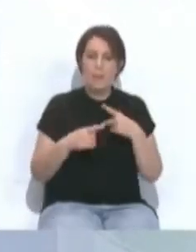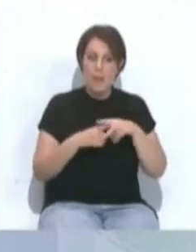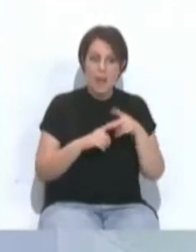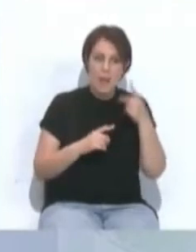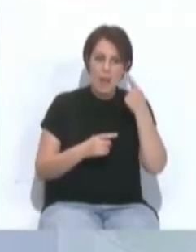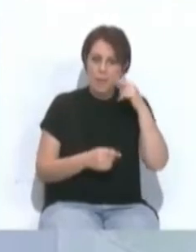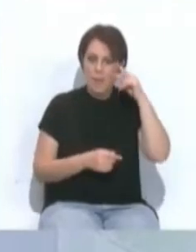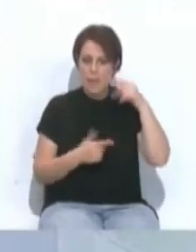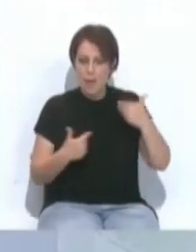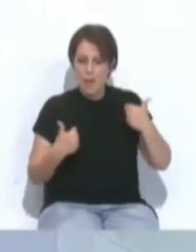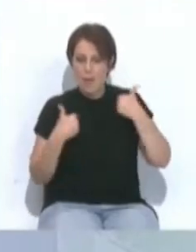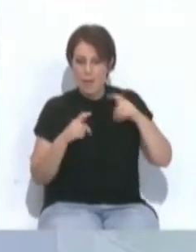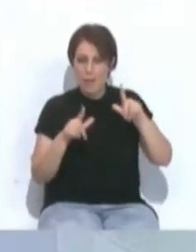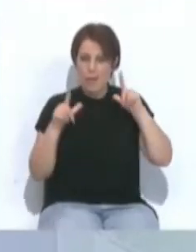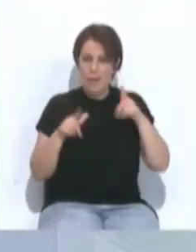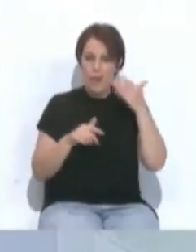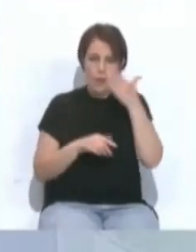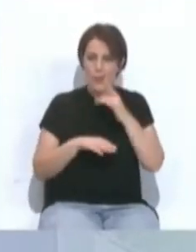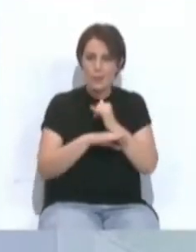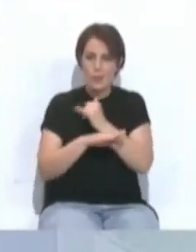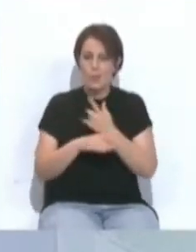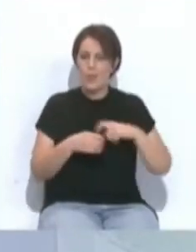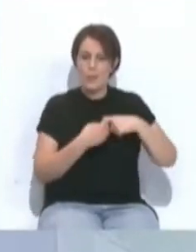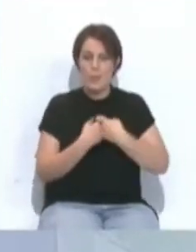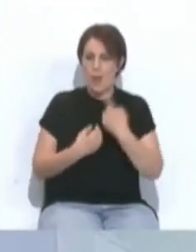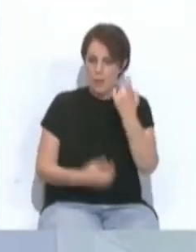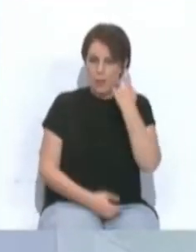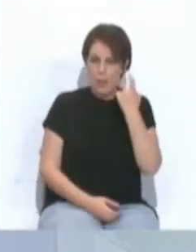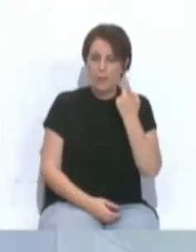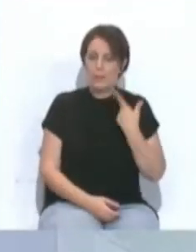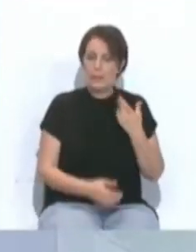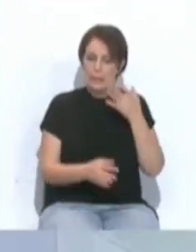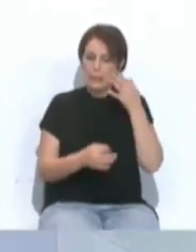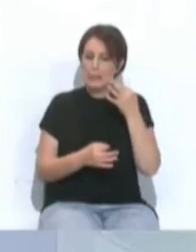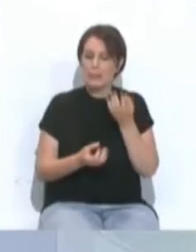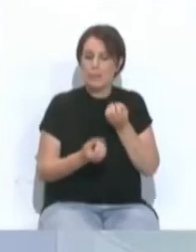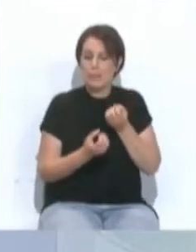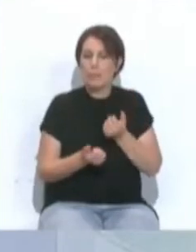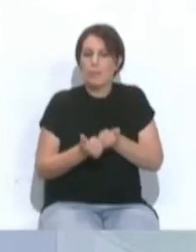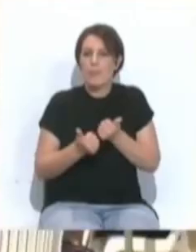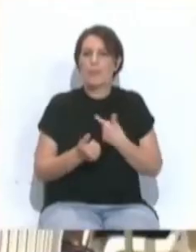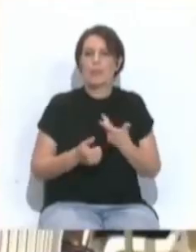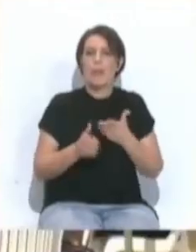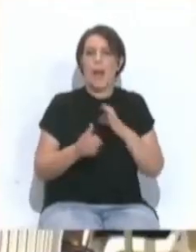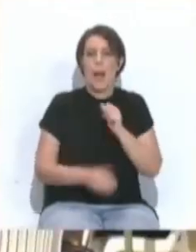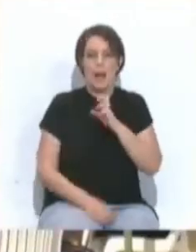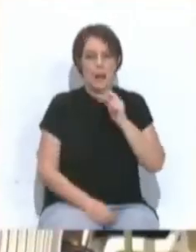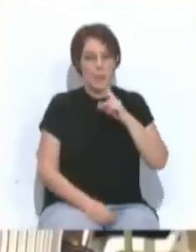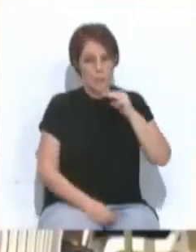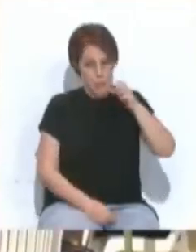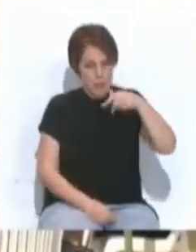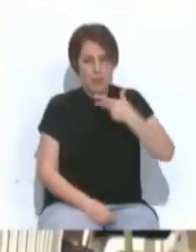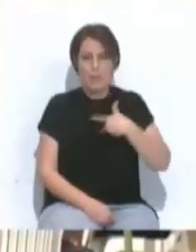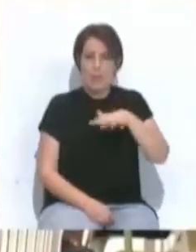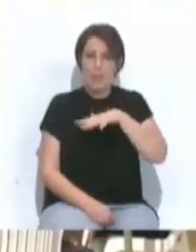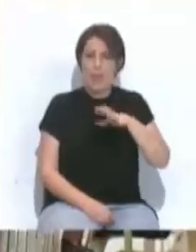experiencias protagonizadas por colegios y institutos con la participación del alumnado. Tiene todos los detalles, Carmen Más. El Baluarte